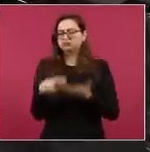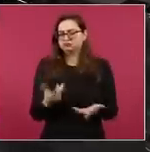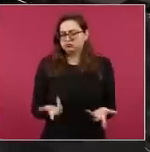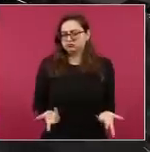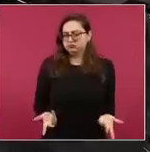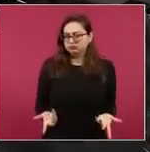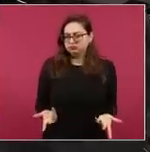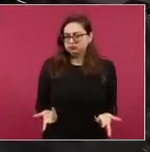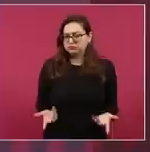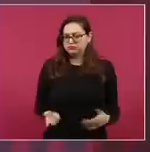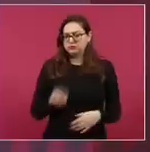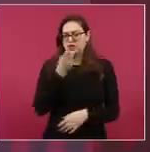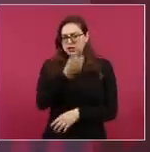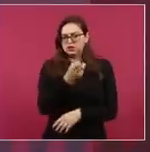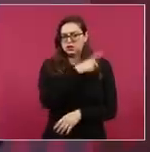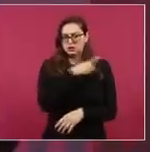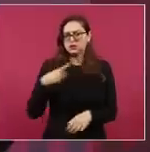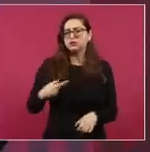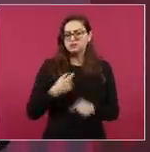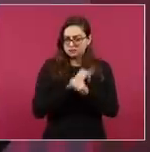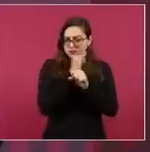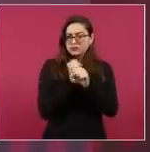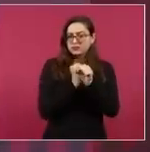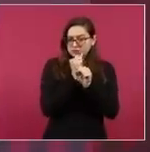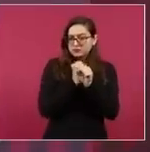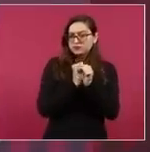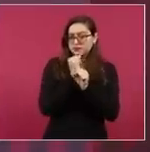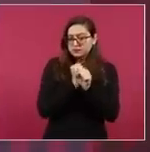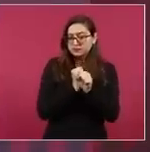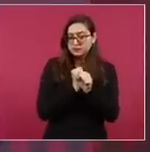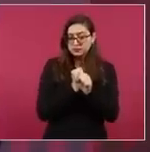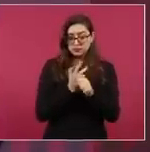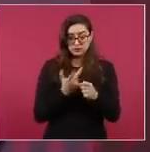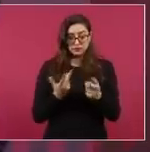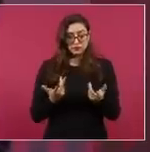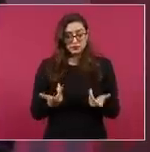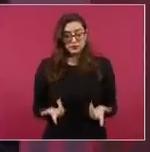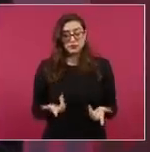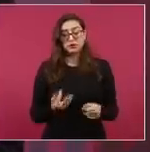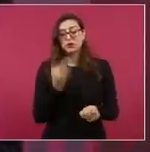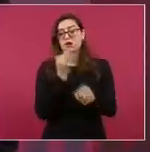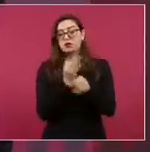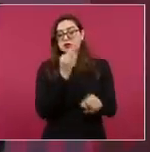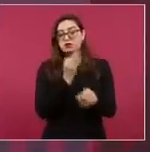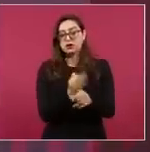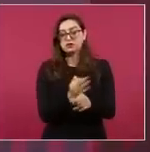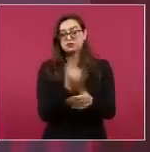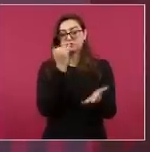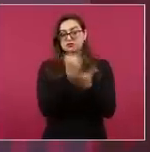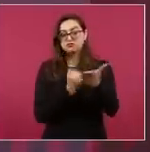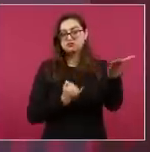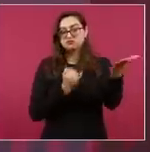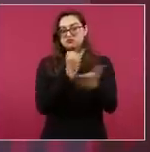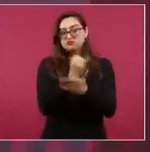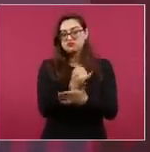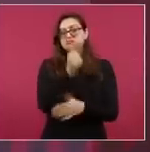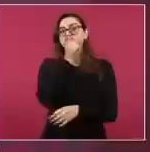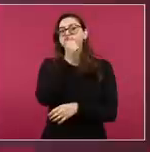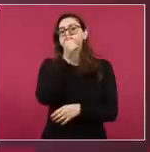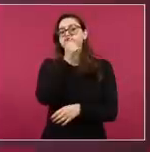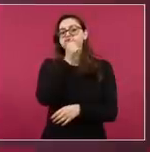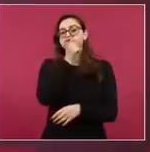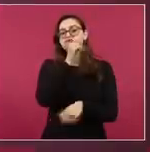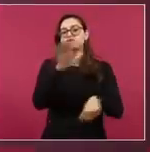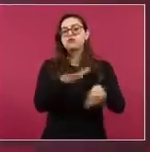Entonces, eso está ahí. Ahora voy a a una pausa, porque como está el juicio, están